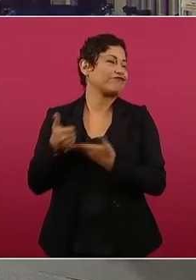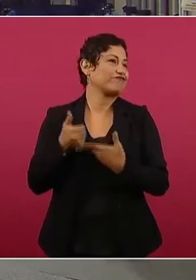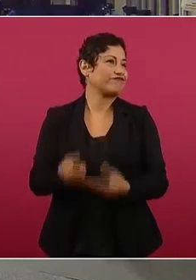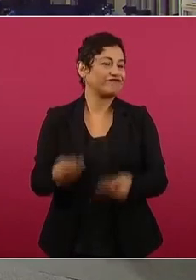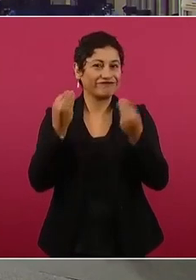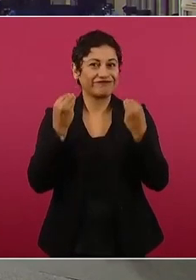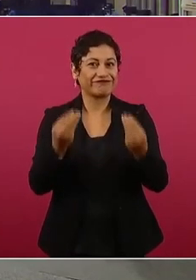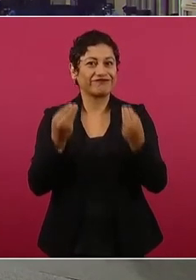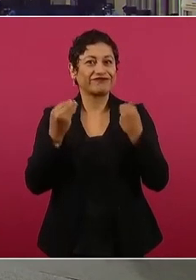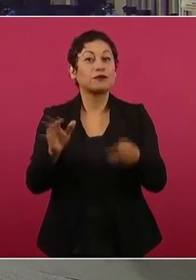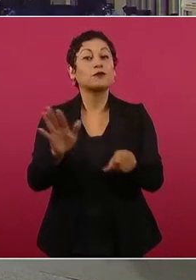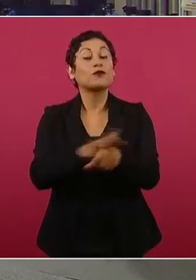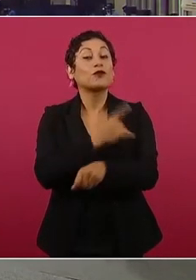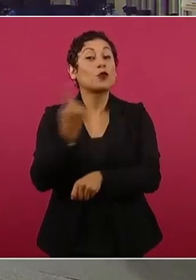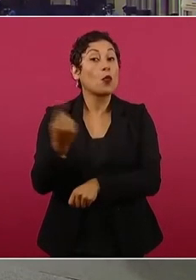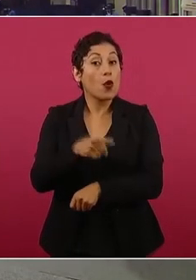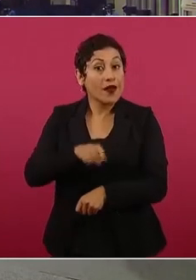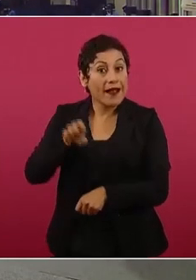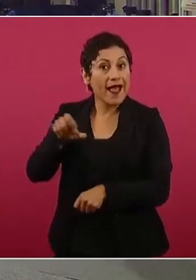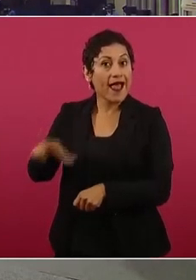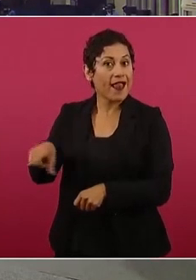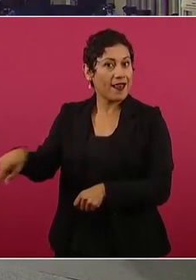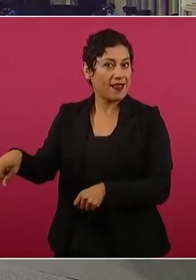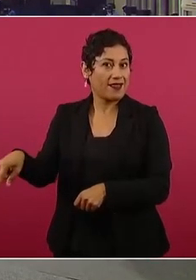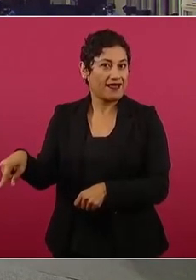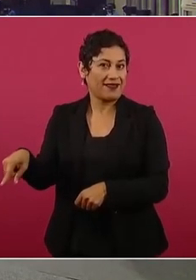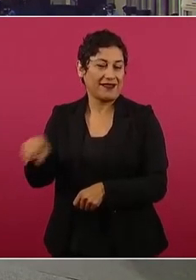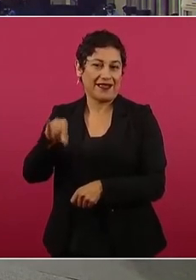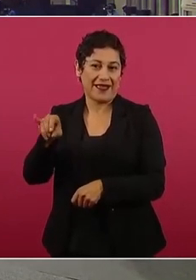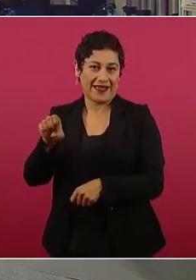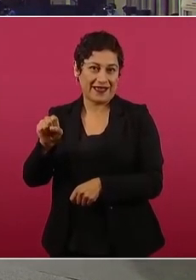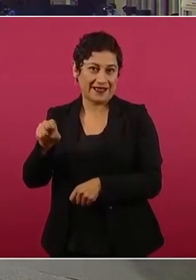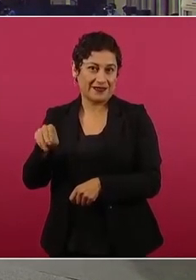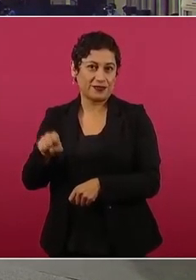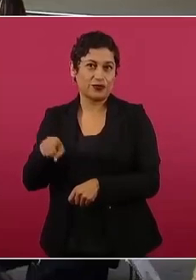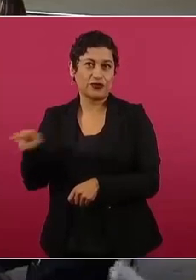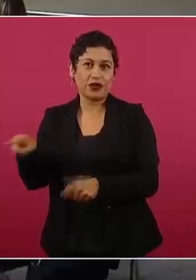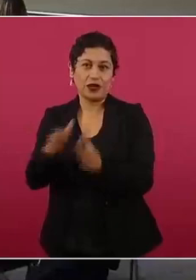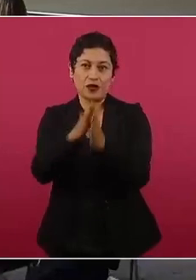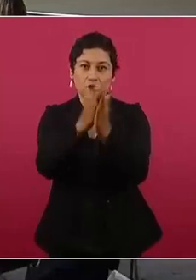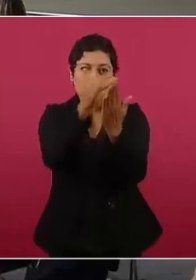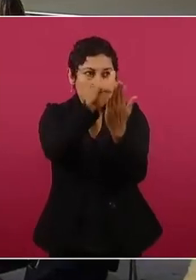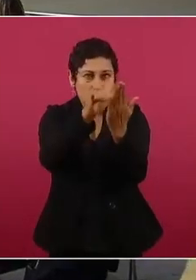porque Jesús es un buen lector.